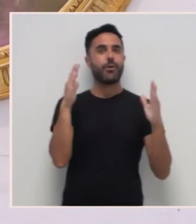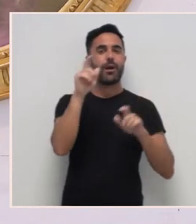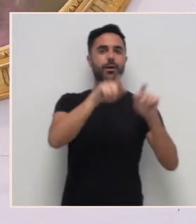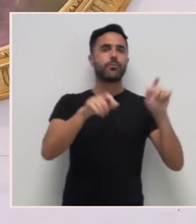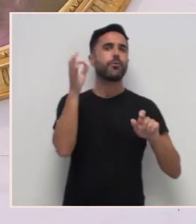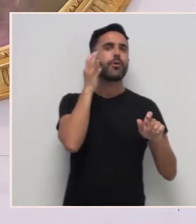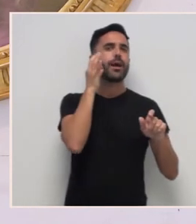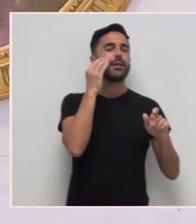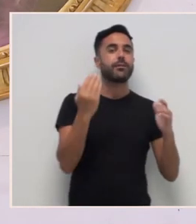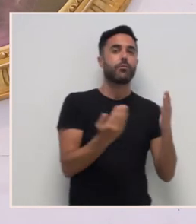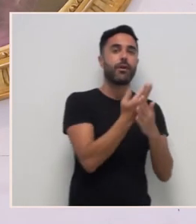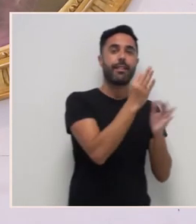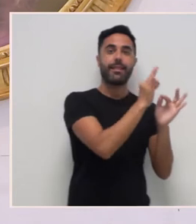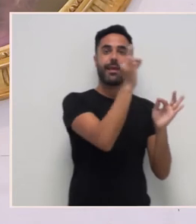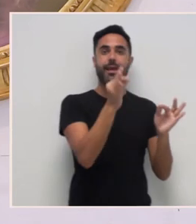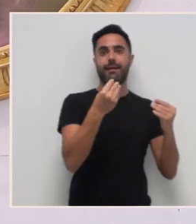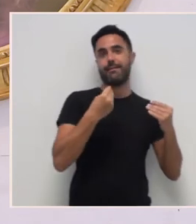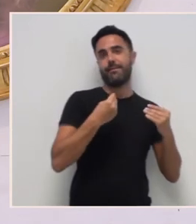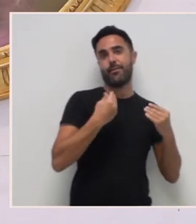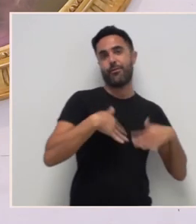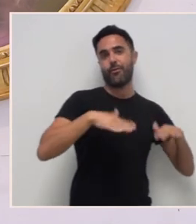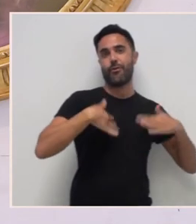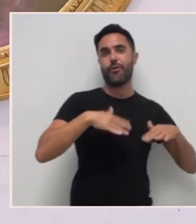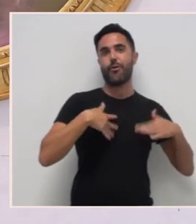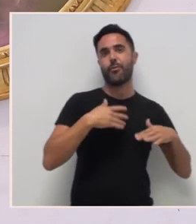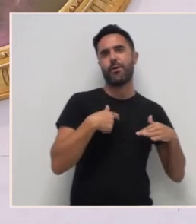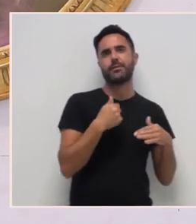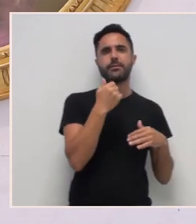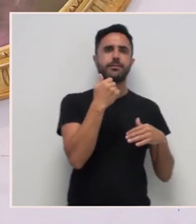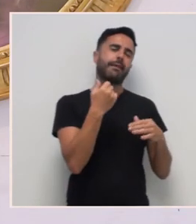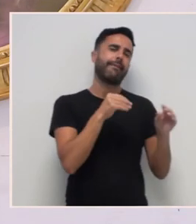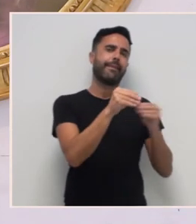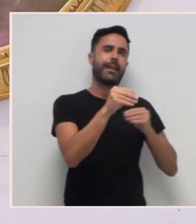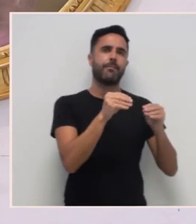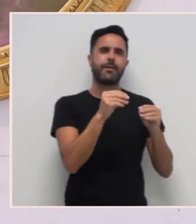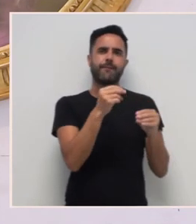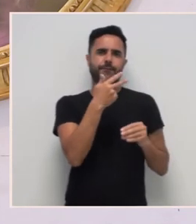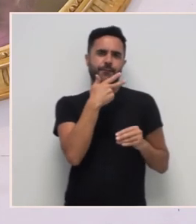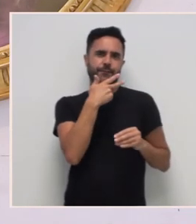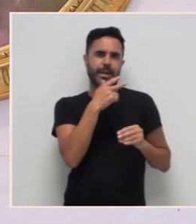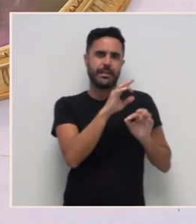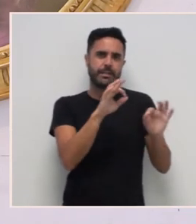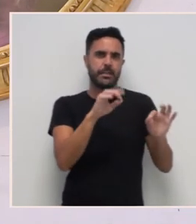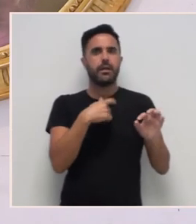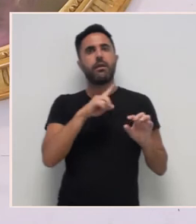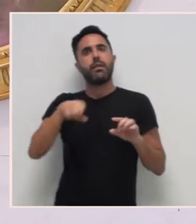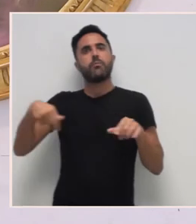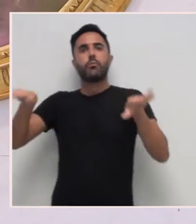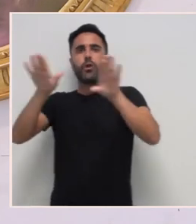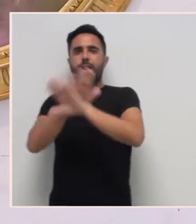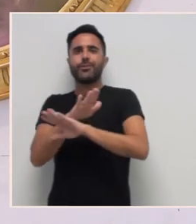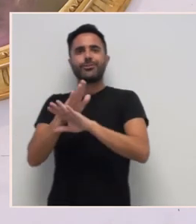terciopelo, lana e lino, e pola noite, seda, muselina e tul. Por tanto, podería ser perfectamente un trase de noite.